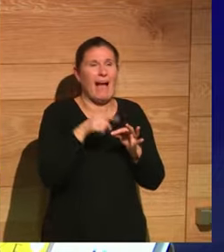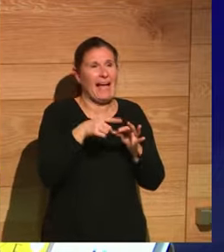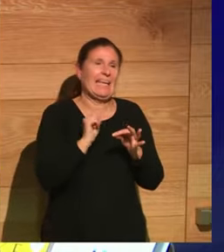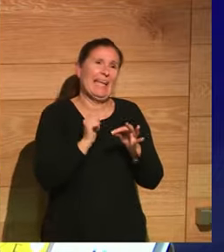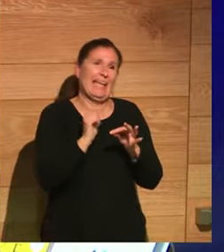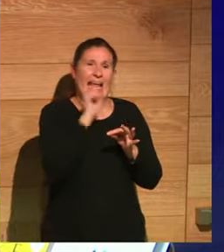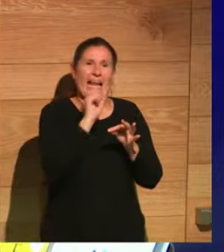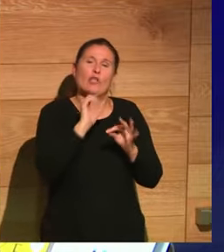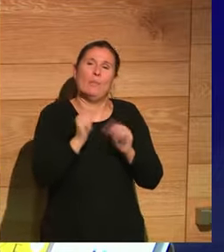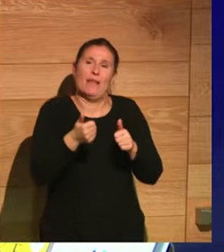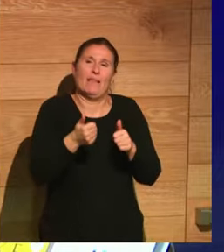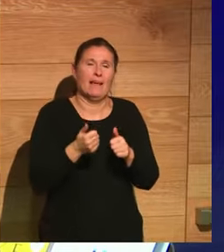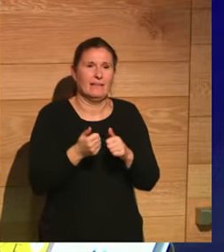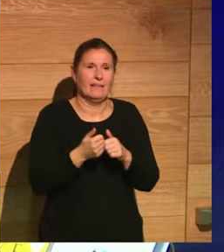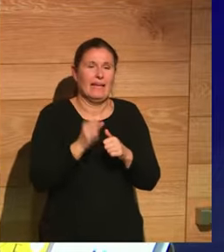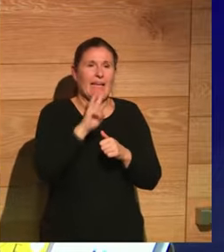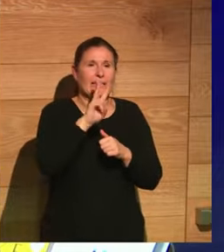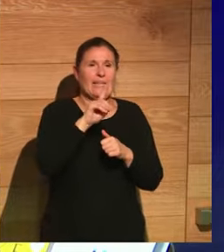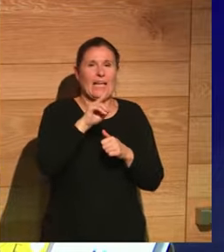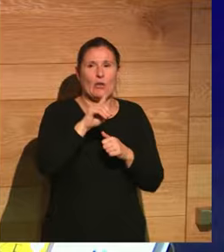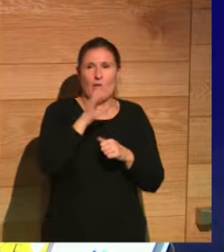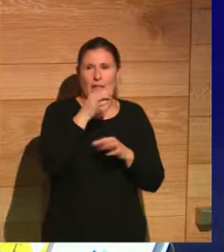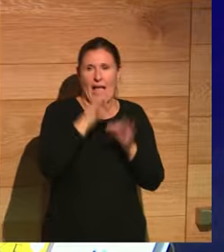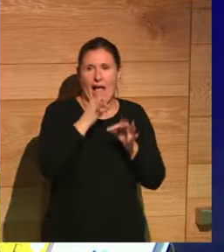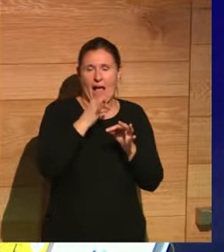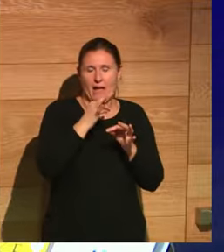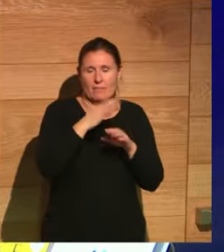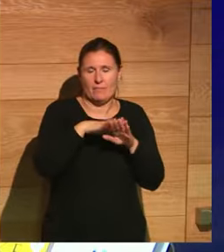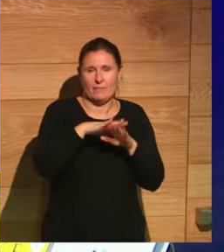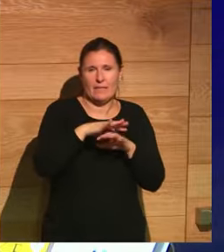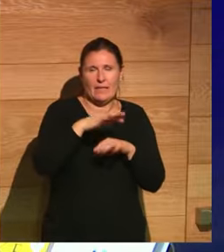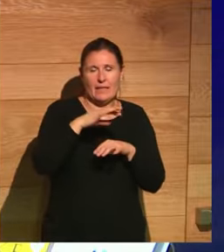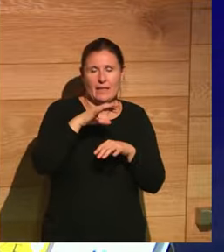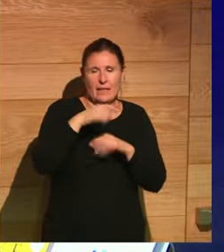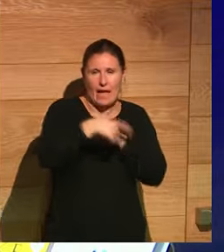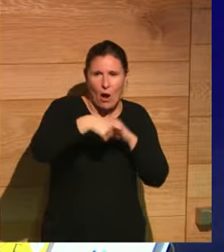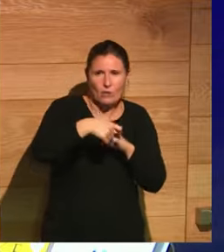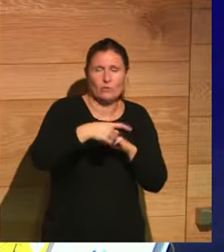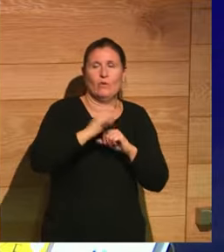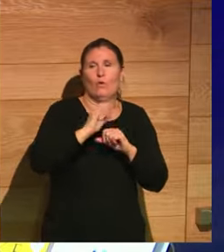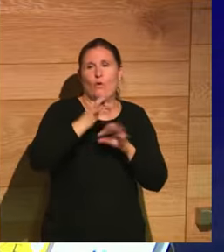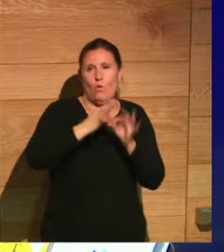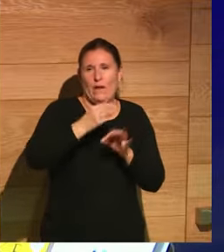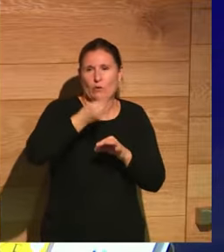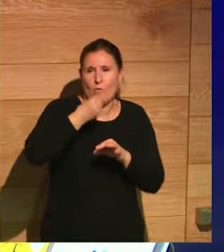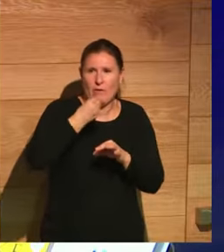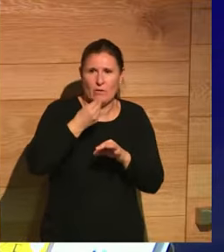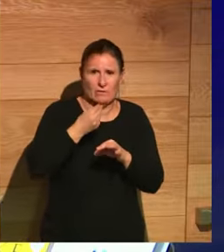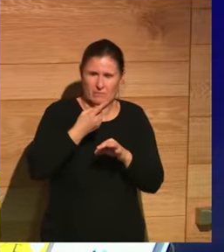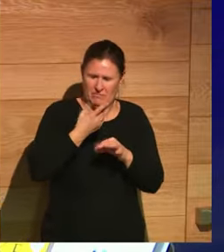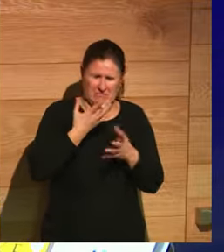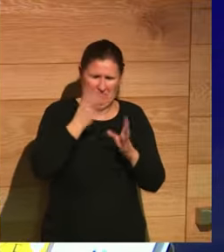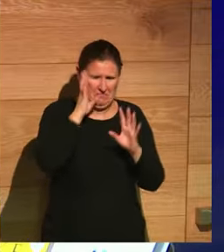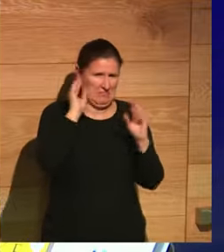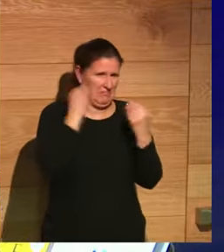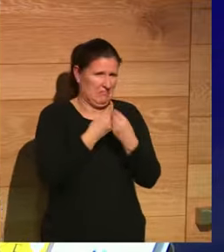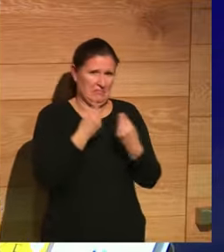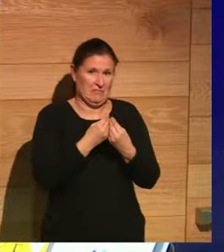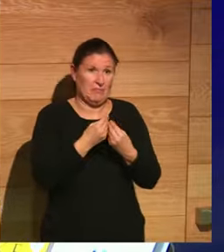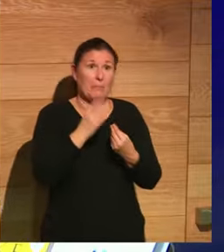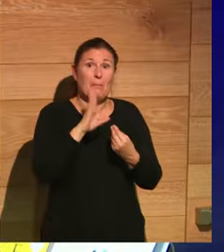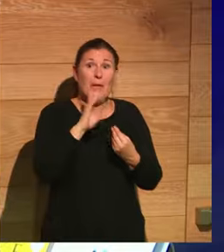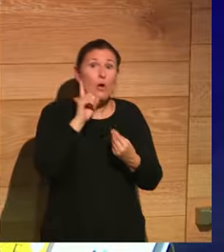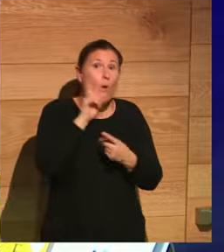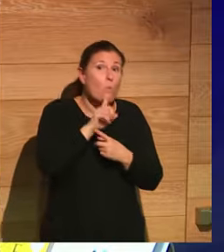el año nos tomamos las uvas el 31 de agosto pues no tiene sentido pero el bulo se va forjando se va forjando y sabéis